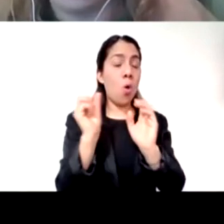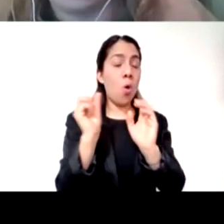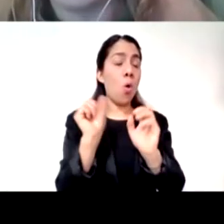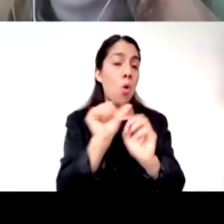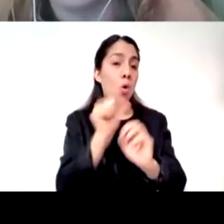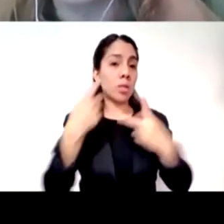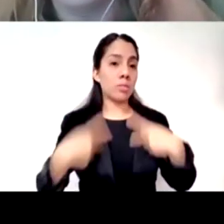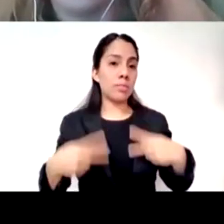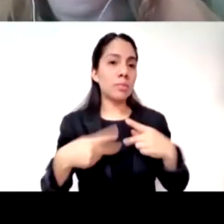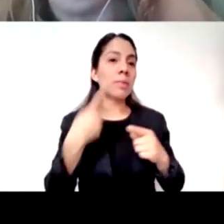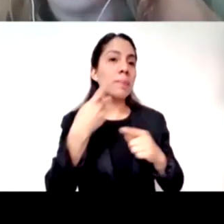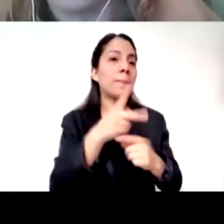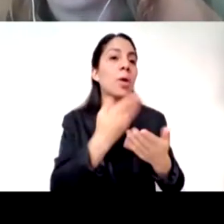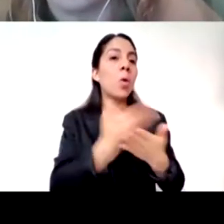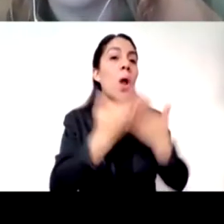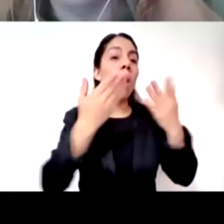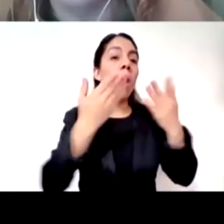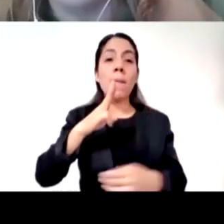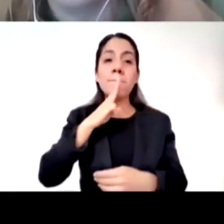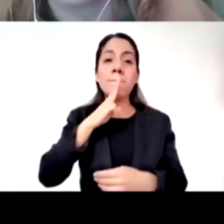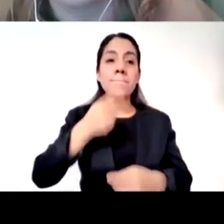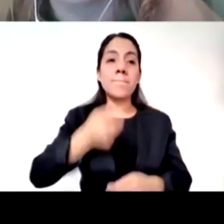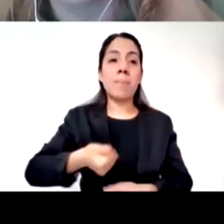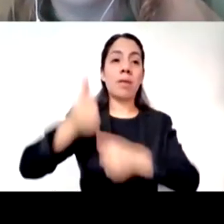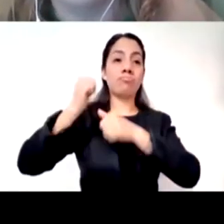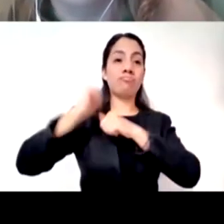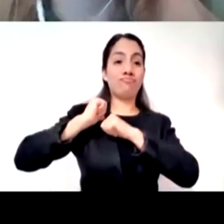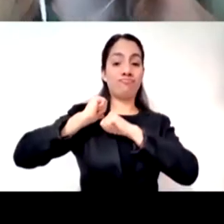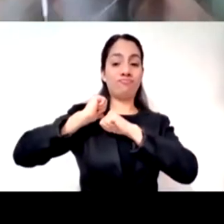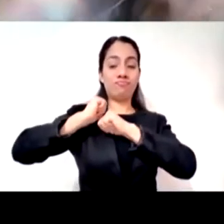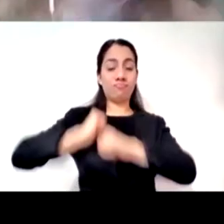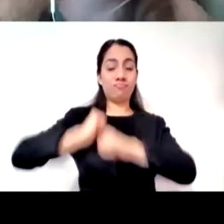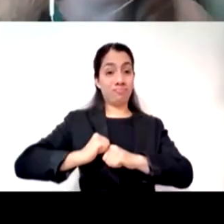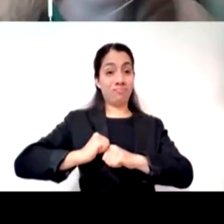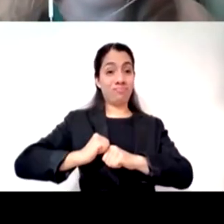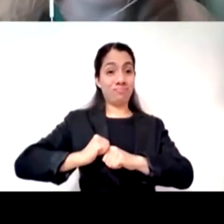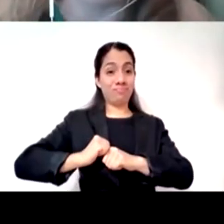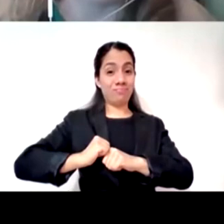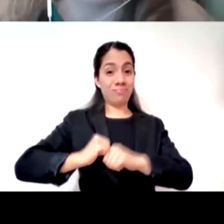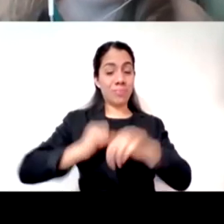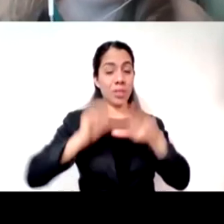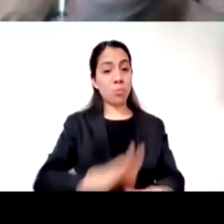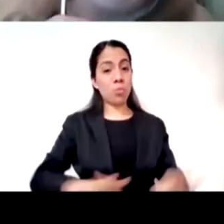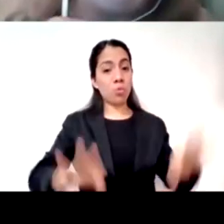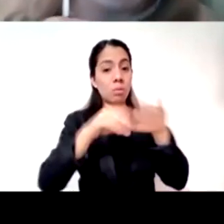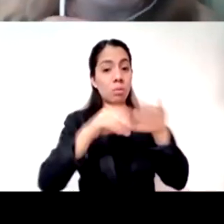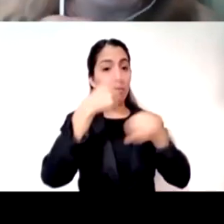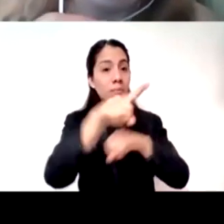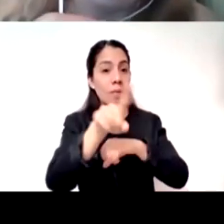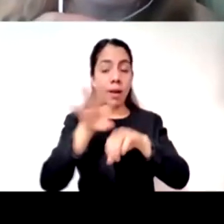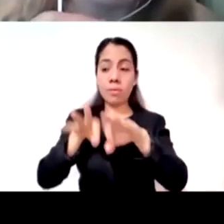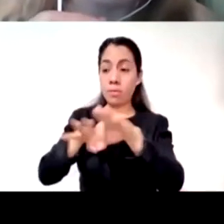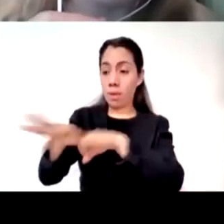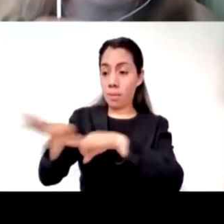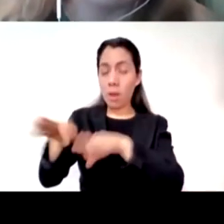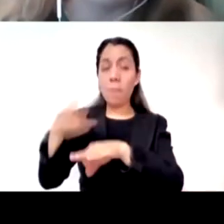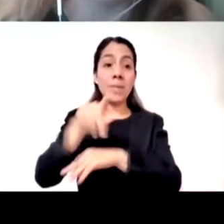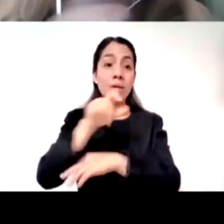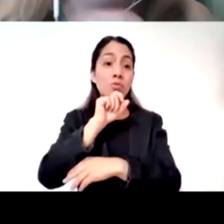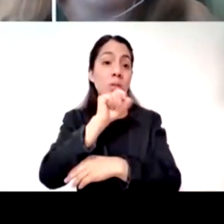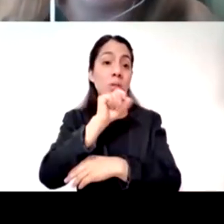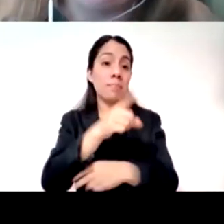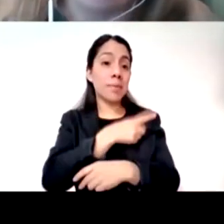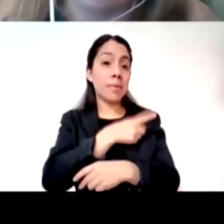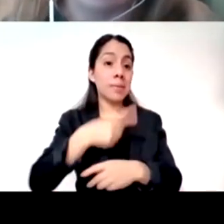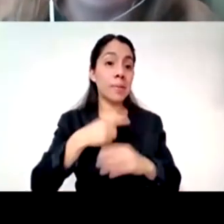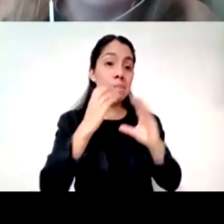madres están asumiendo una carga muy importante tanto del trabajo productivo como del trabajo reproductivo y